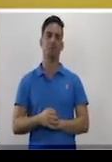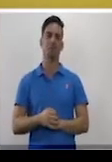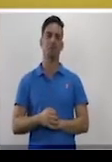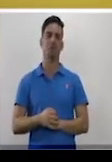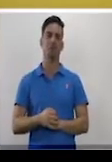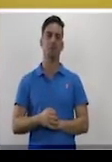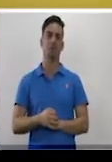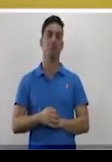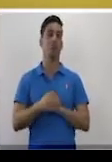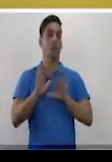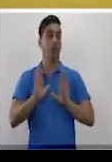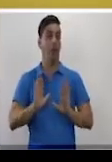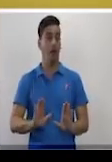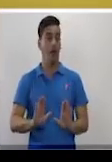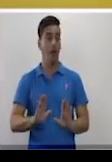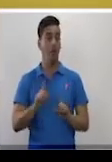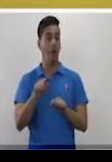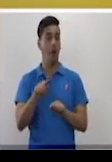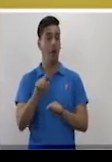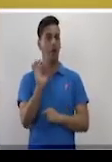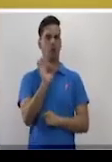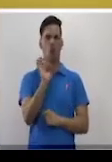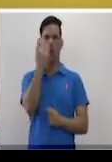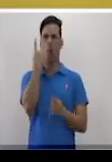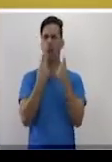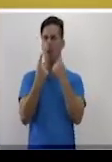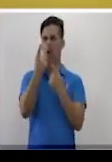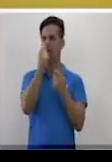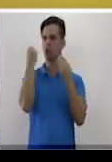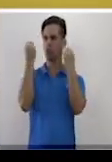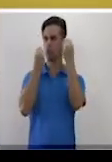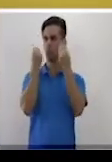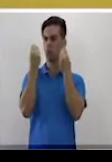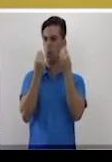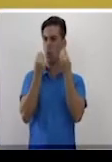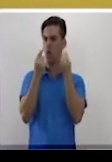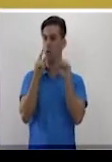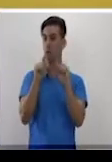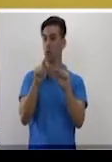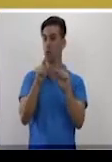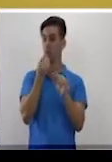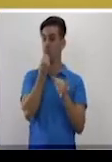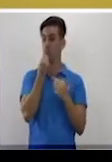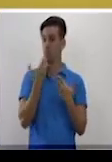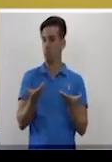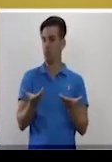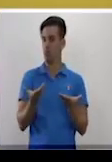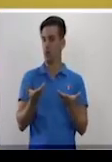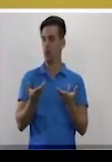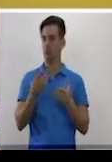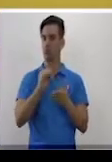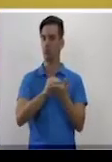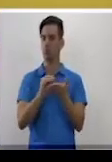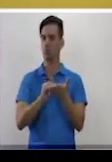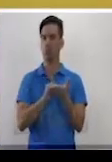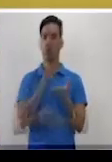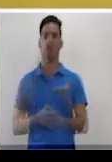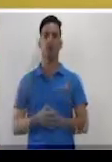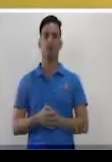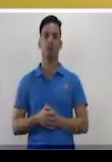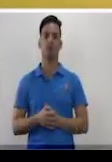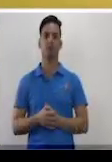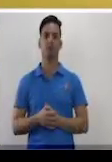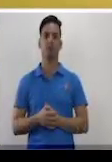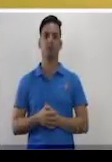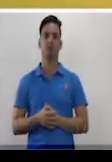Esperamos que si aún te queda alguna dificultad, seas capaz de revisar en tu libro de texto.